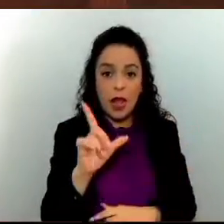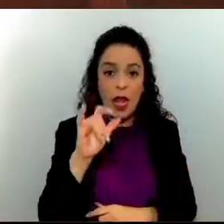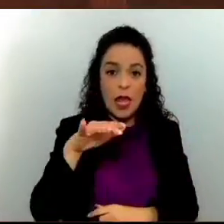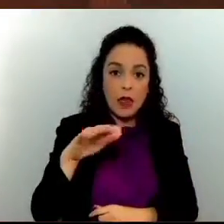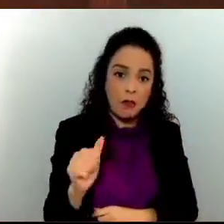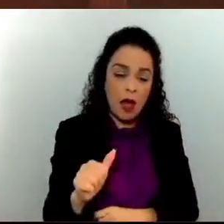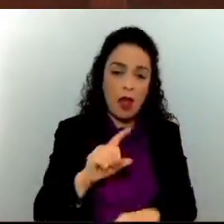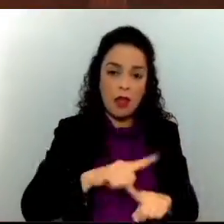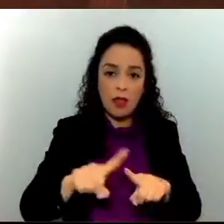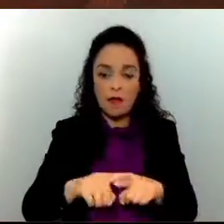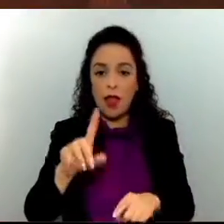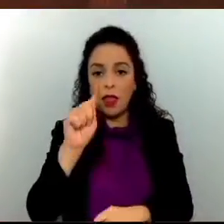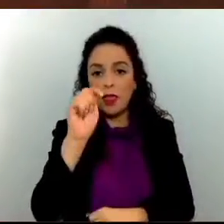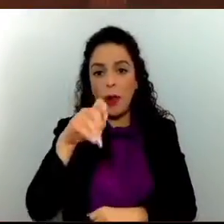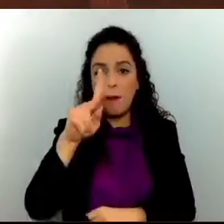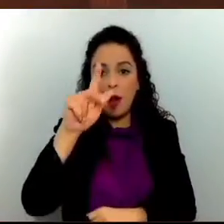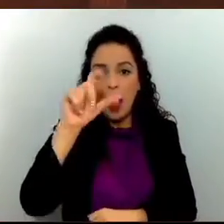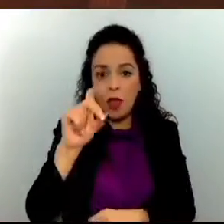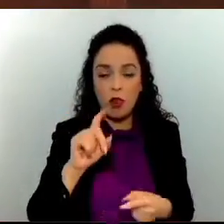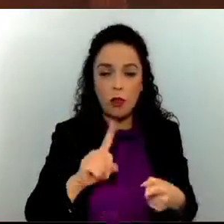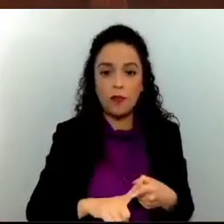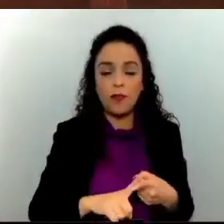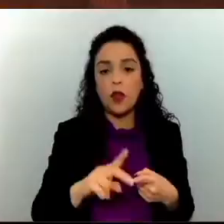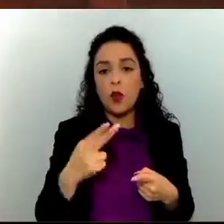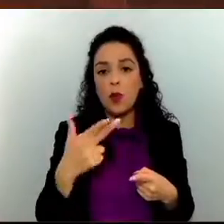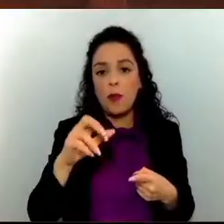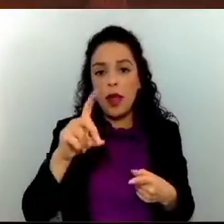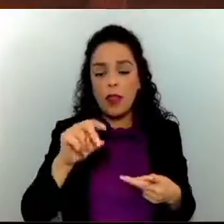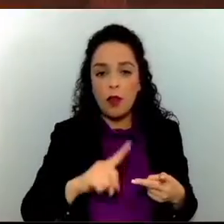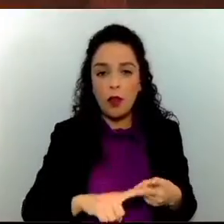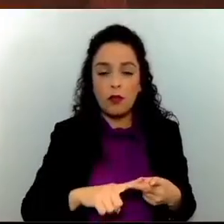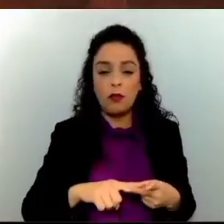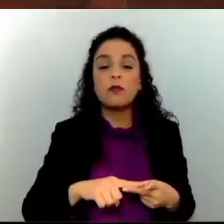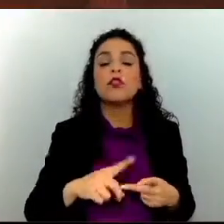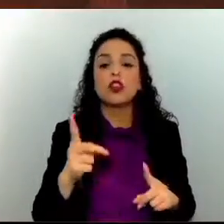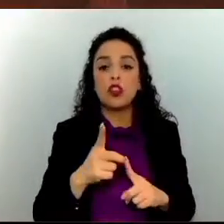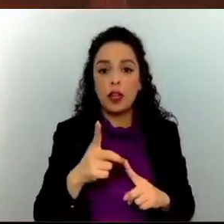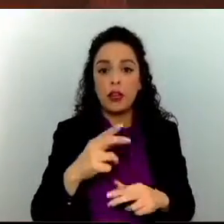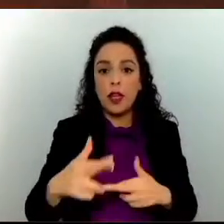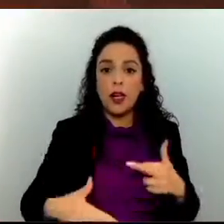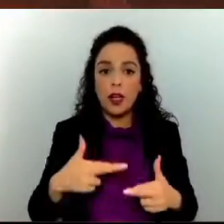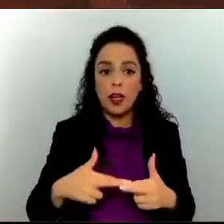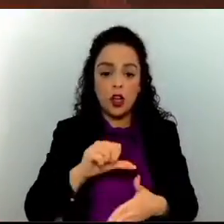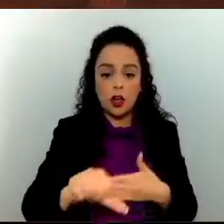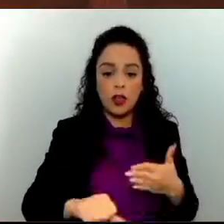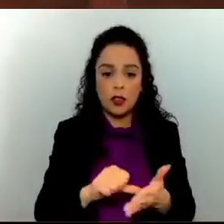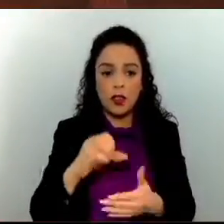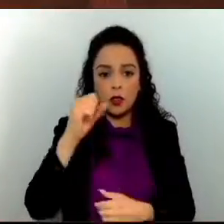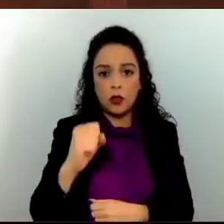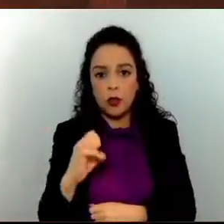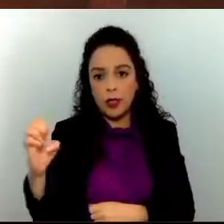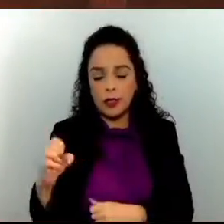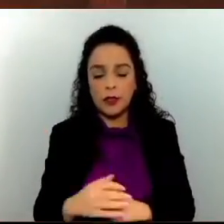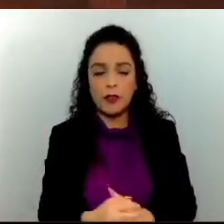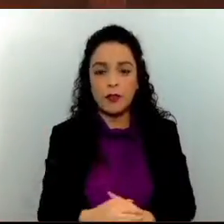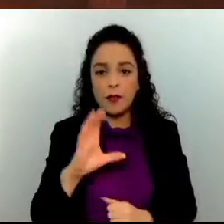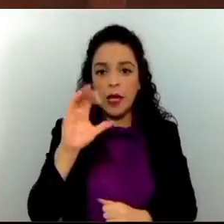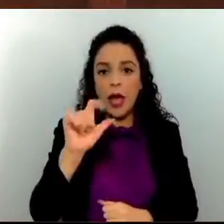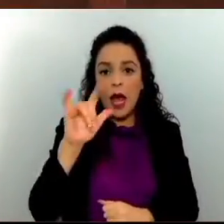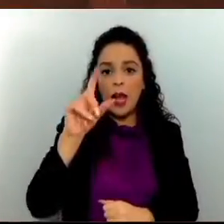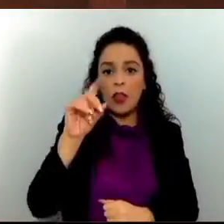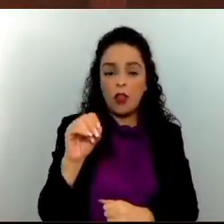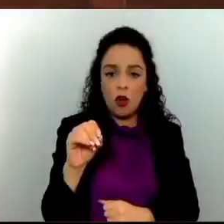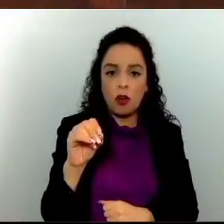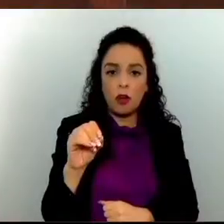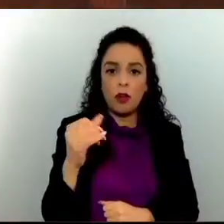subhúmedo en la región central y sureste, cálido subhúmedo en la parte norte y